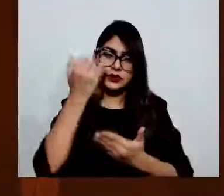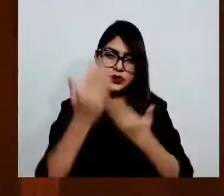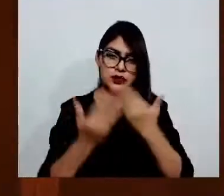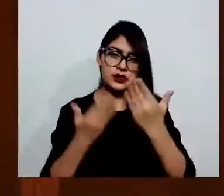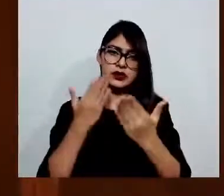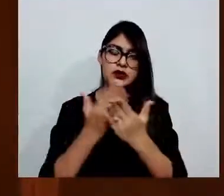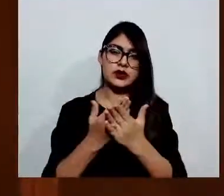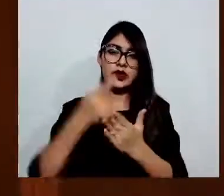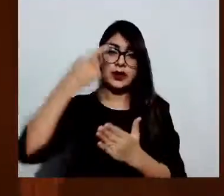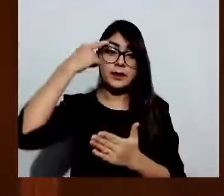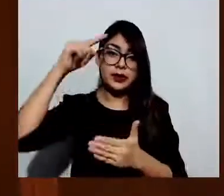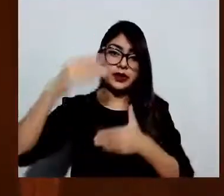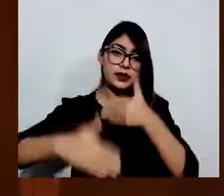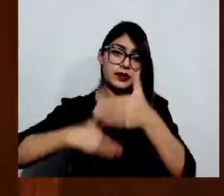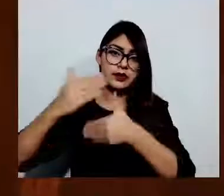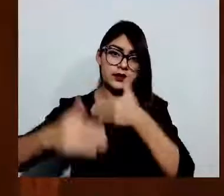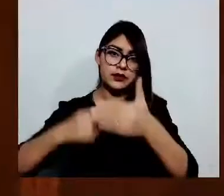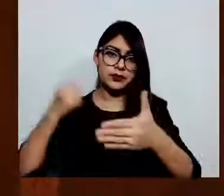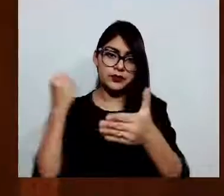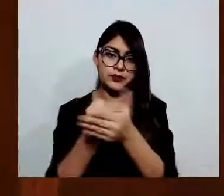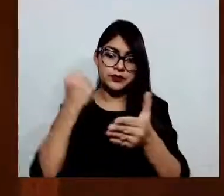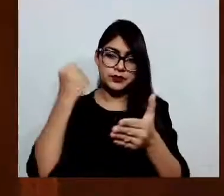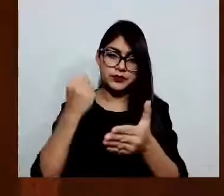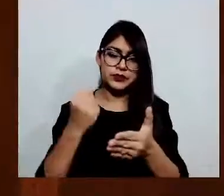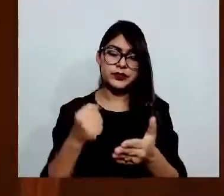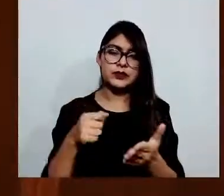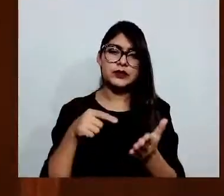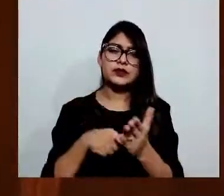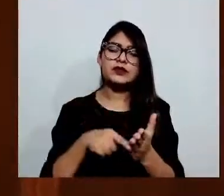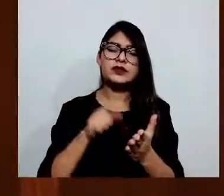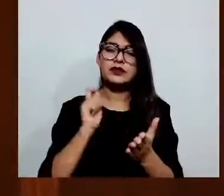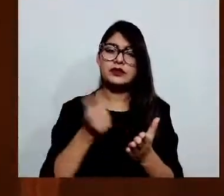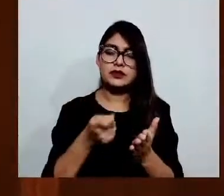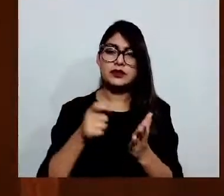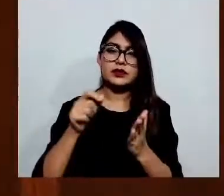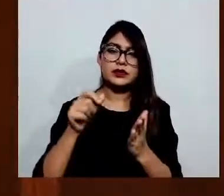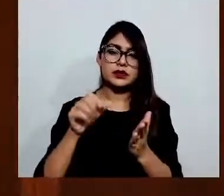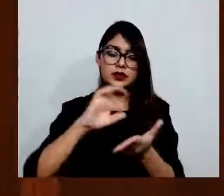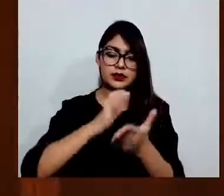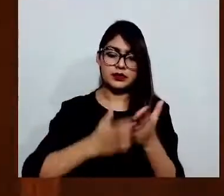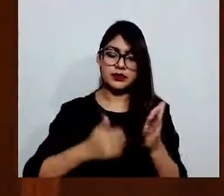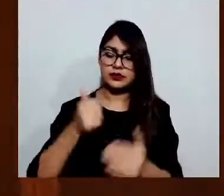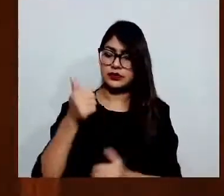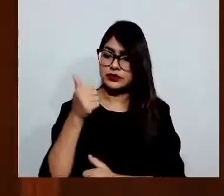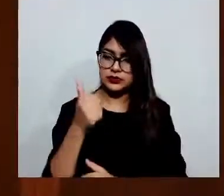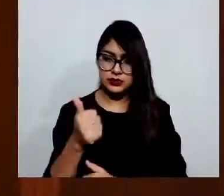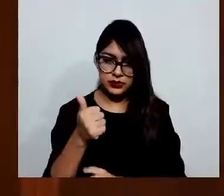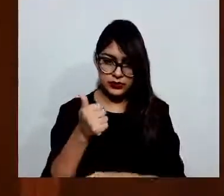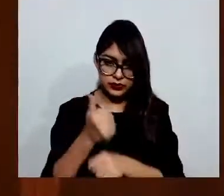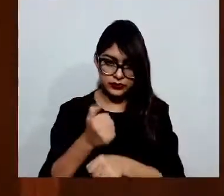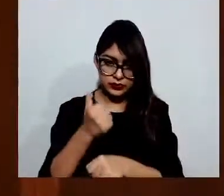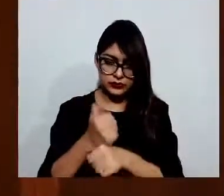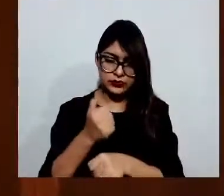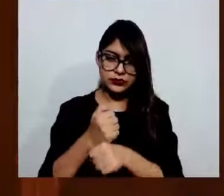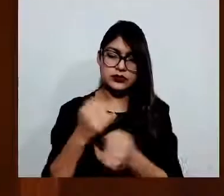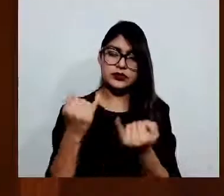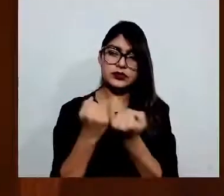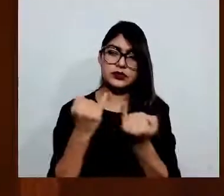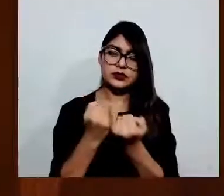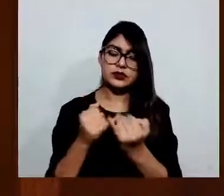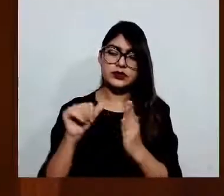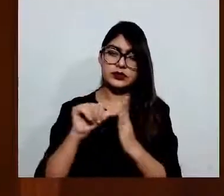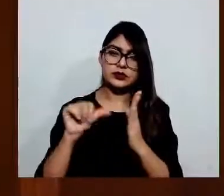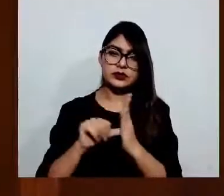por el que se derogan el capítulo sexto y los artículos 126 y 127 del libro